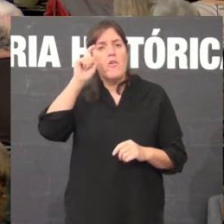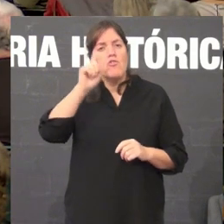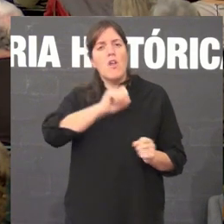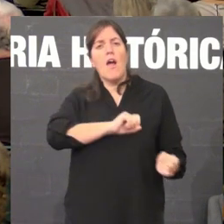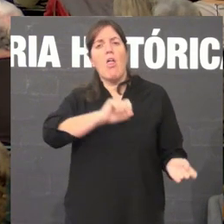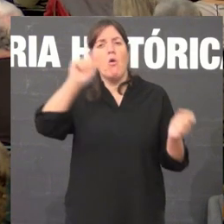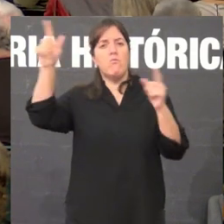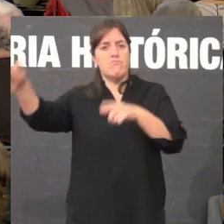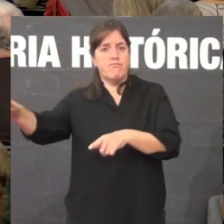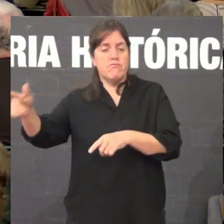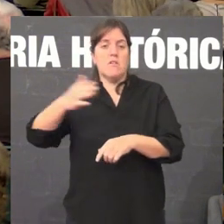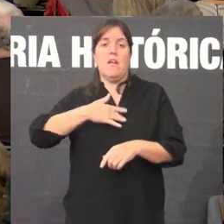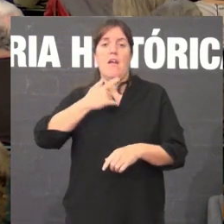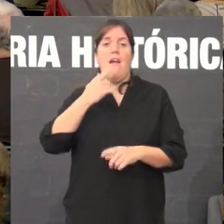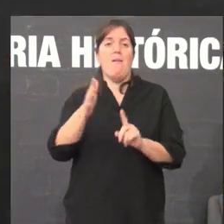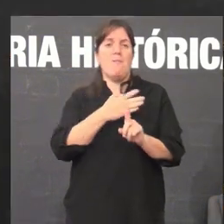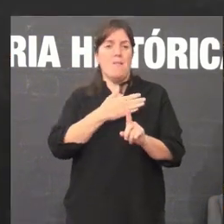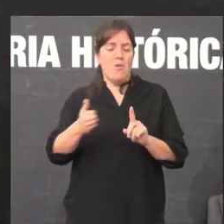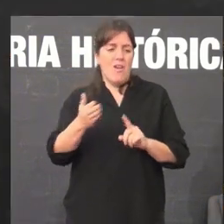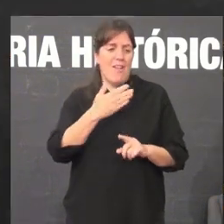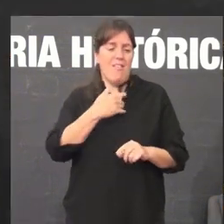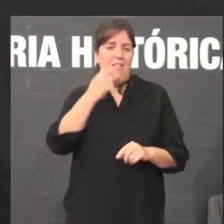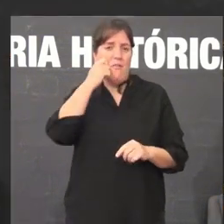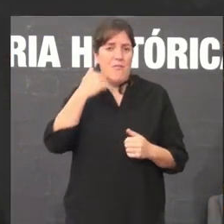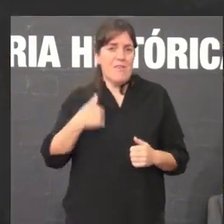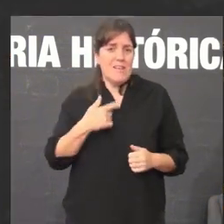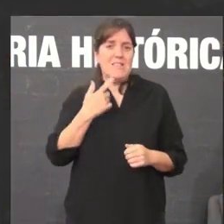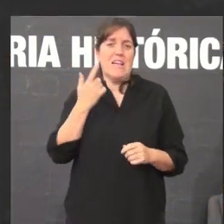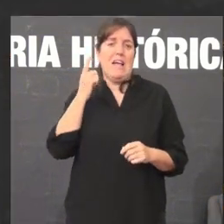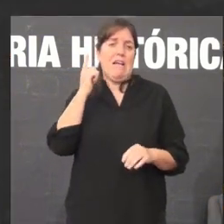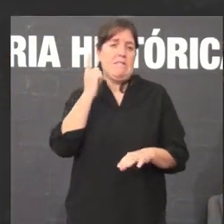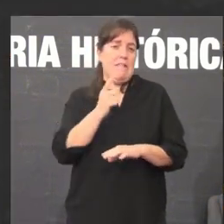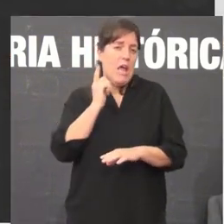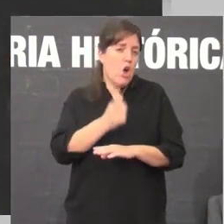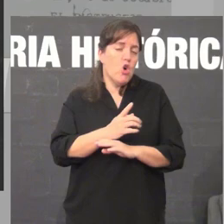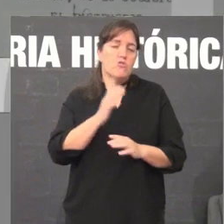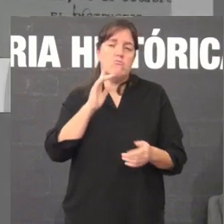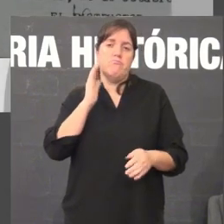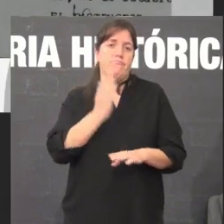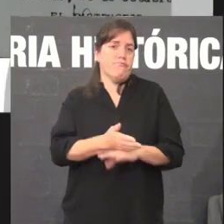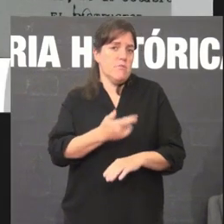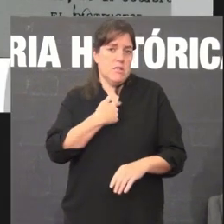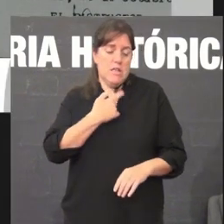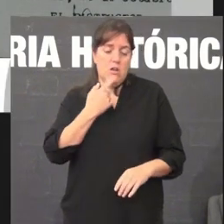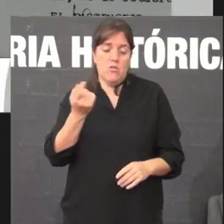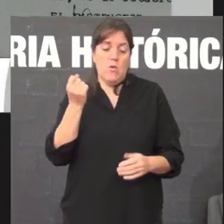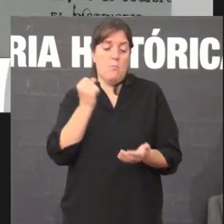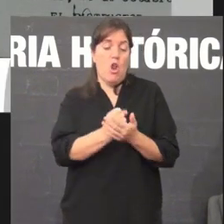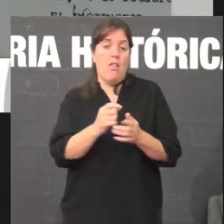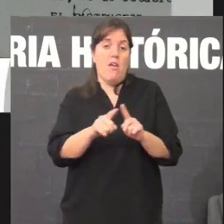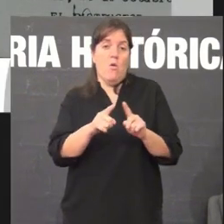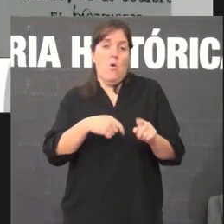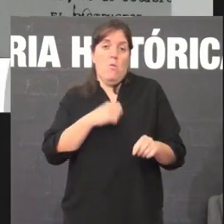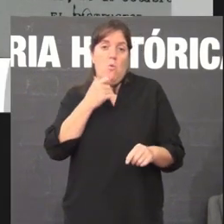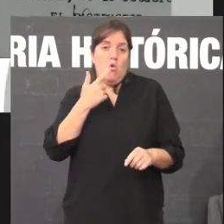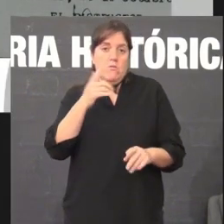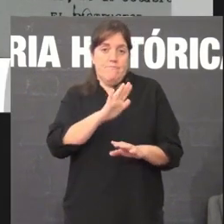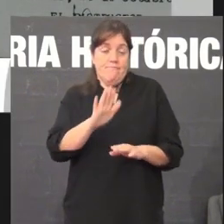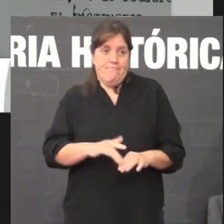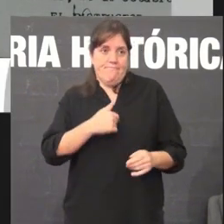de toda a violencia física nas escolas castigos etc etc violencia simbólica etc e tamén